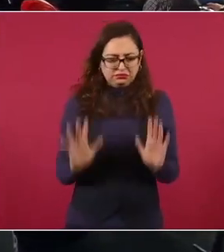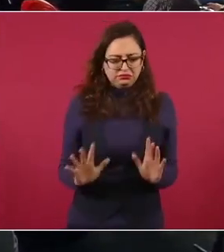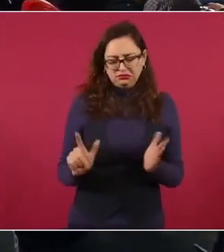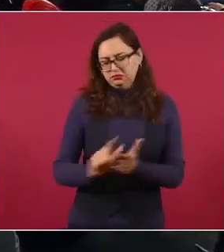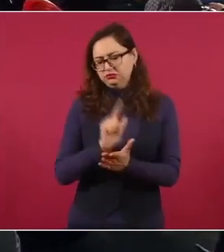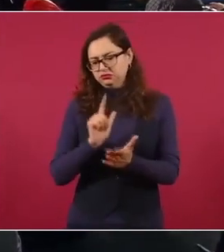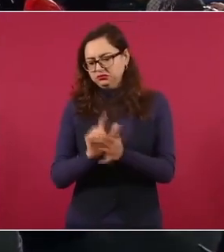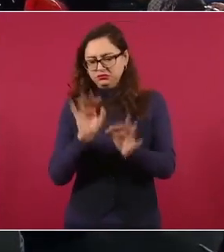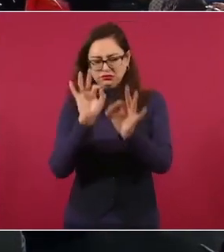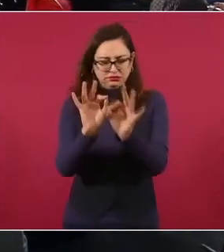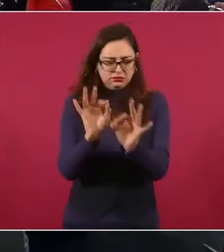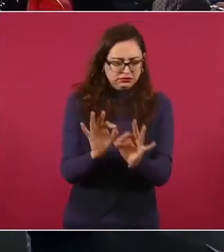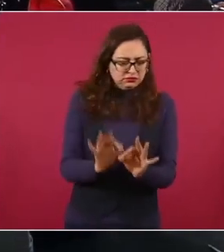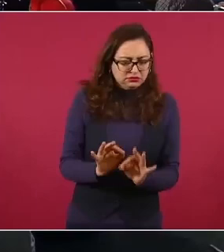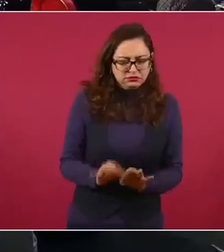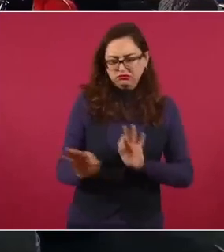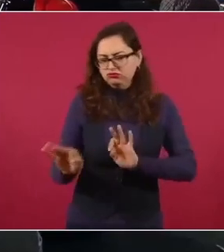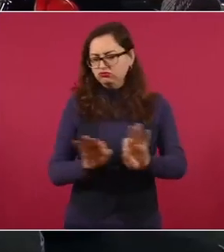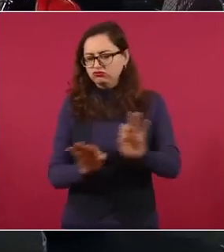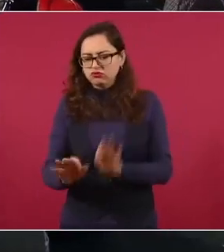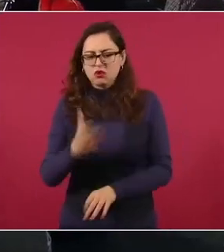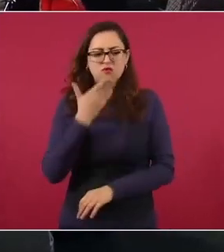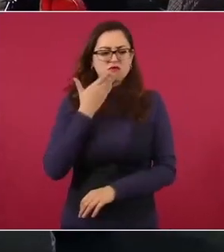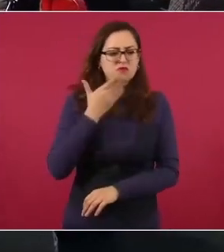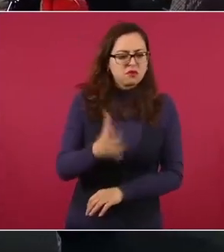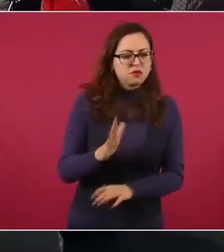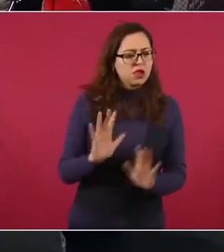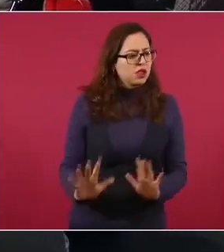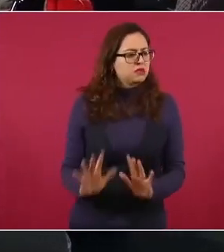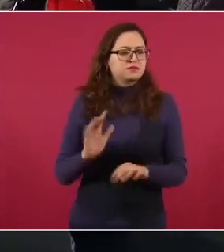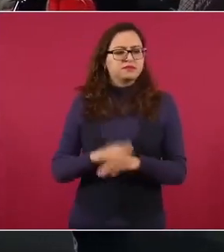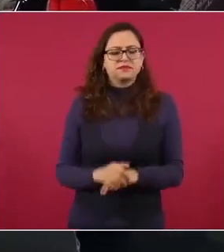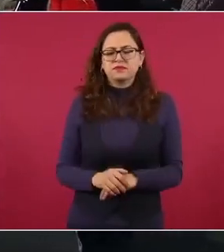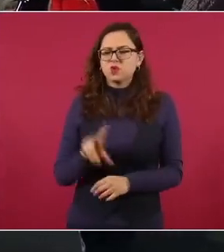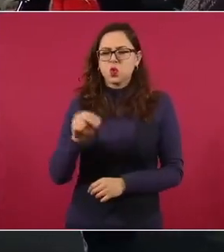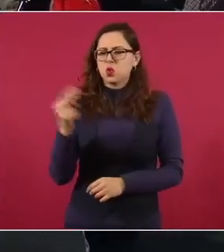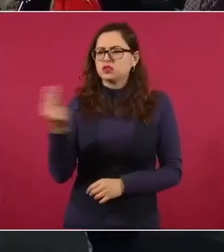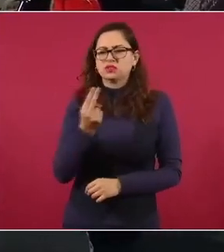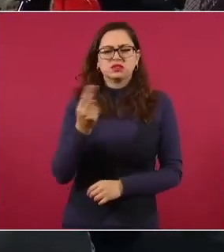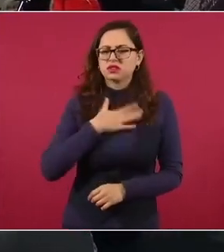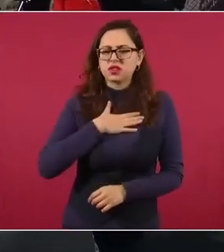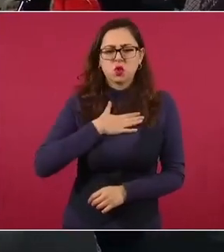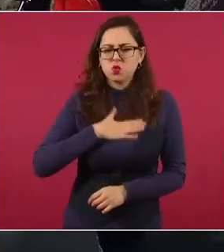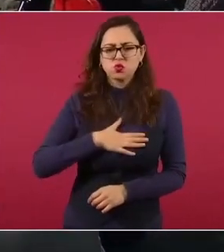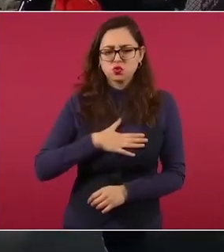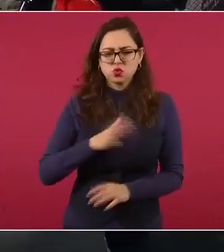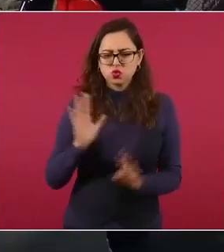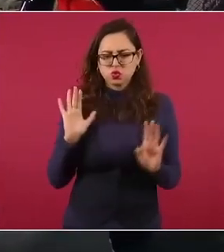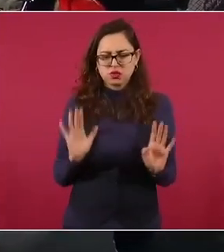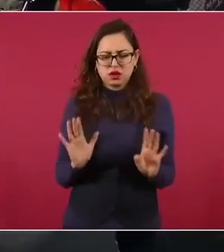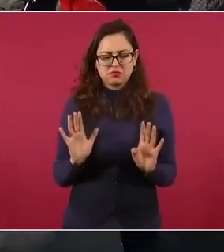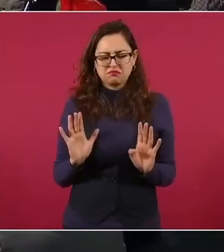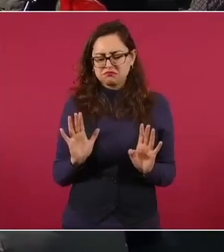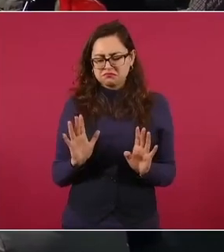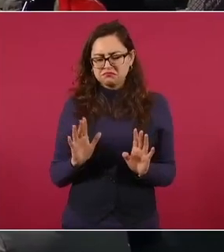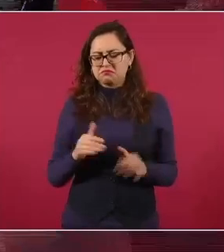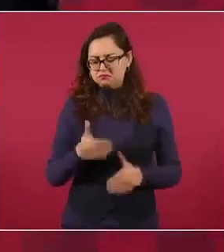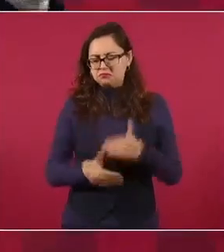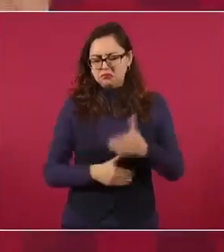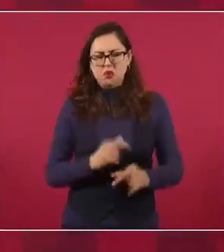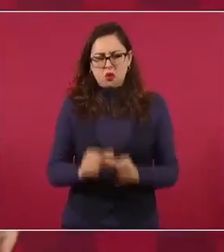con eso, sin la justicia, podía llevar a cabo